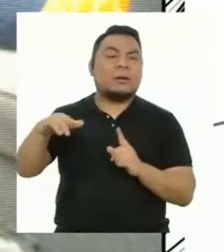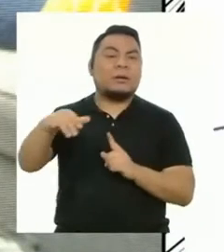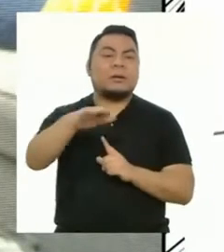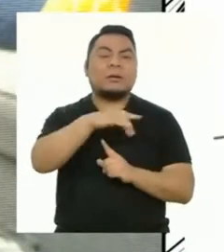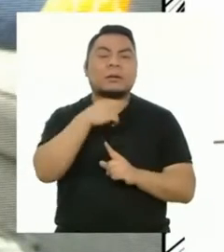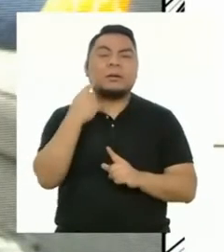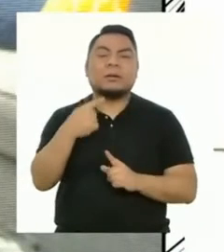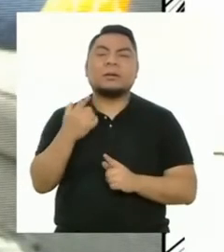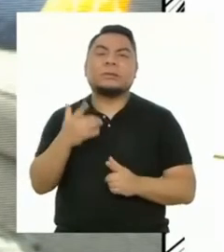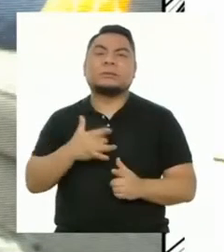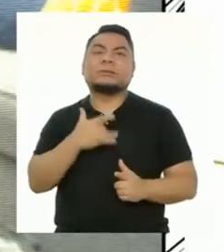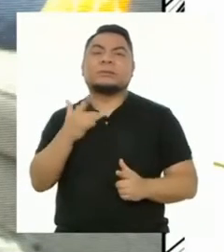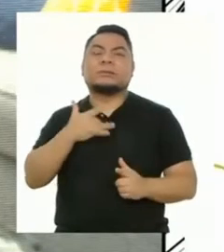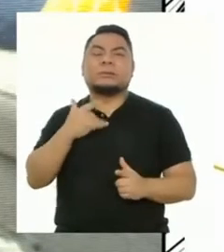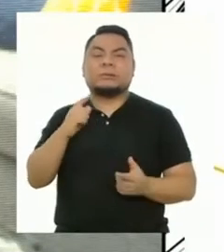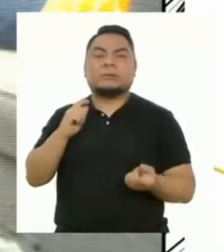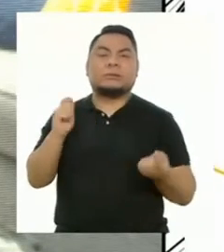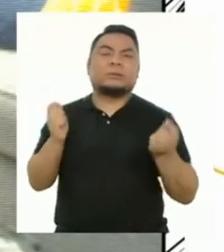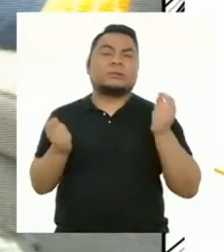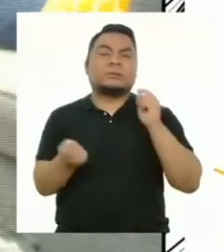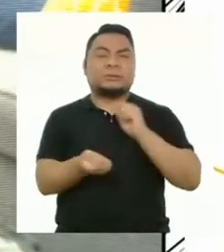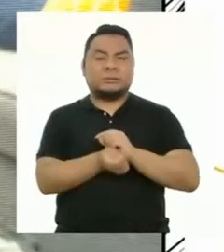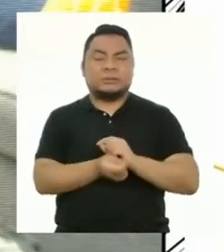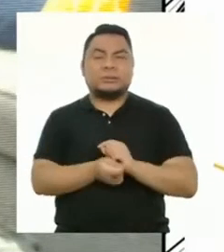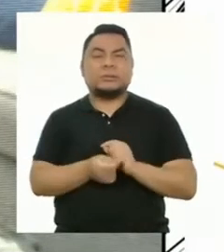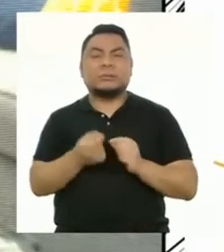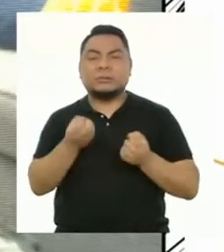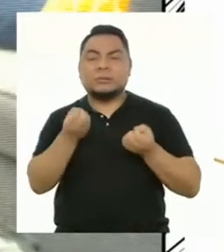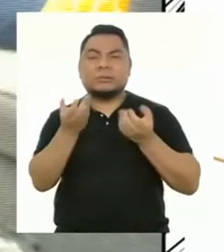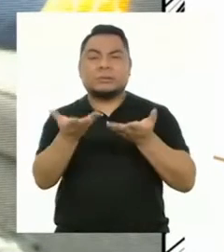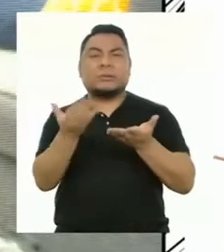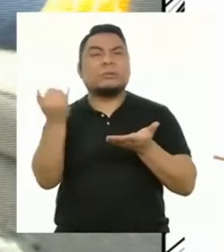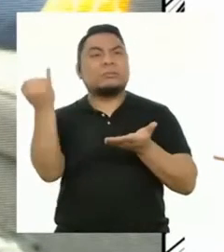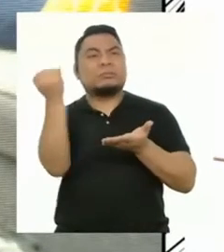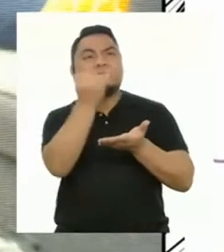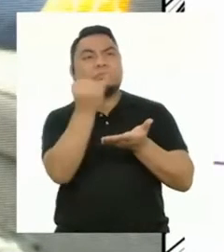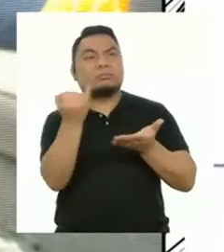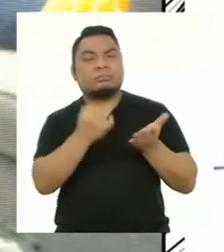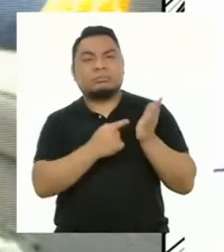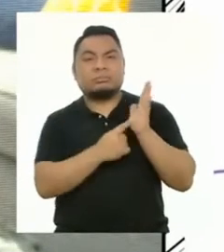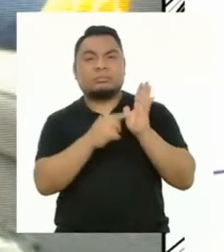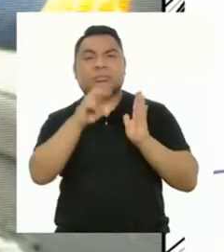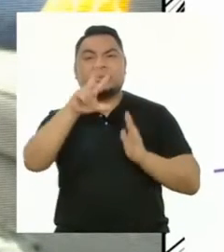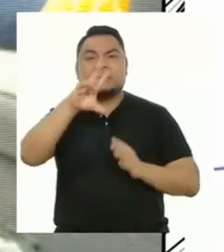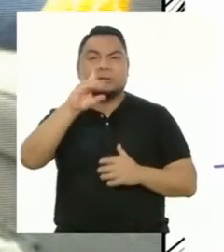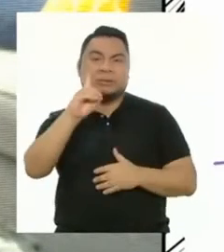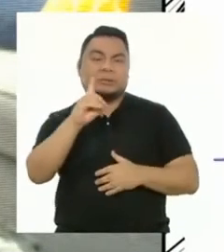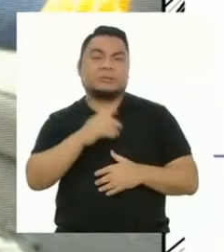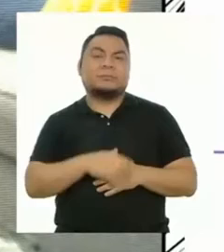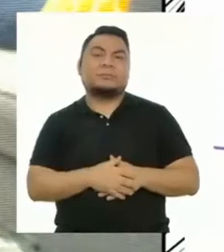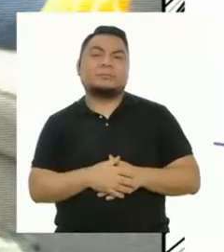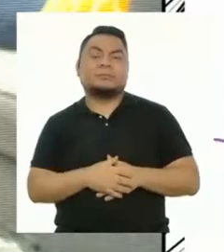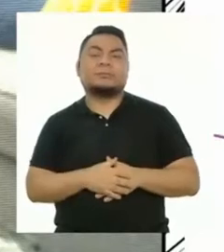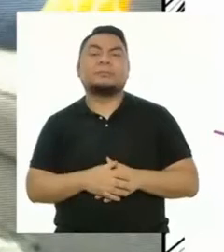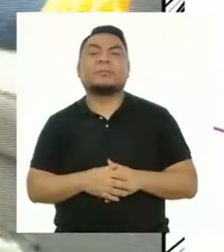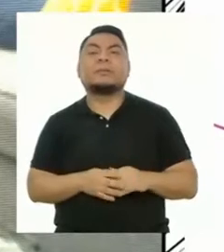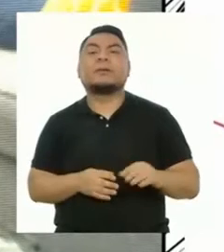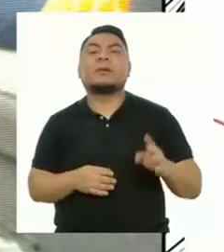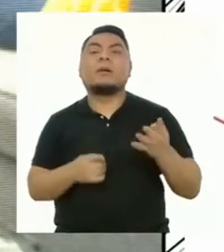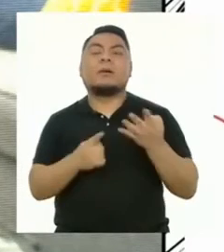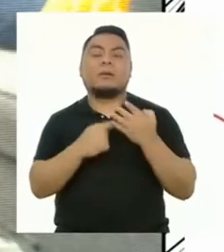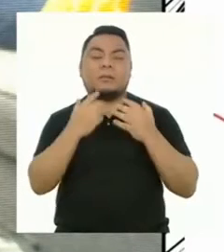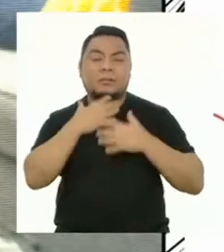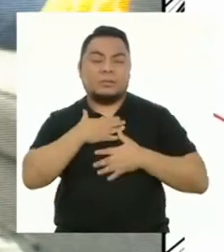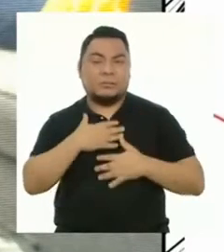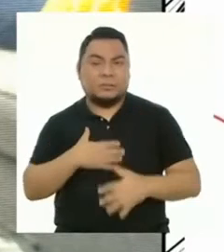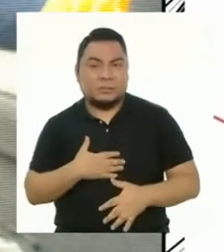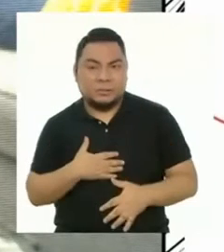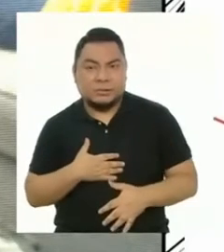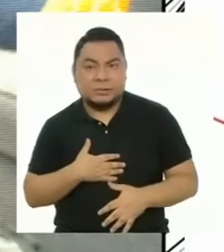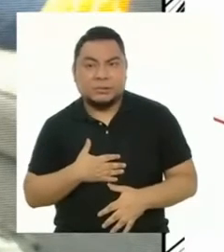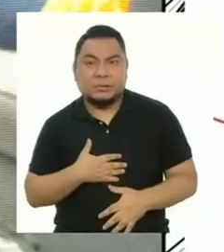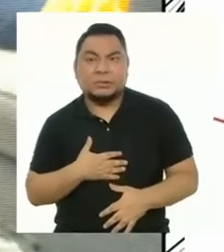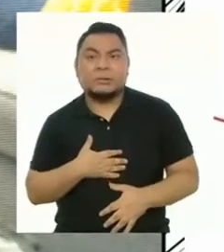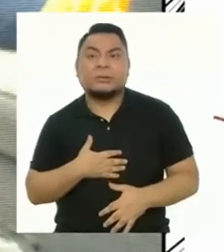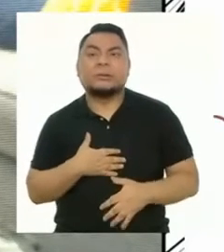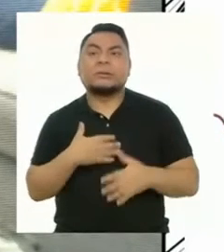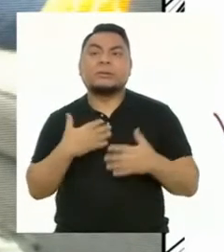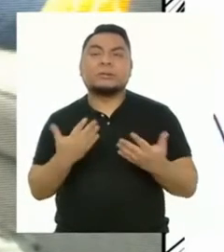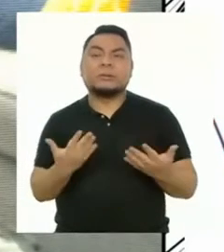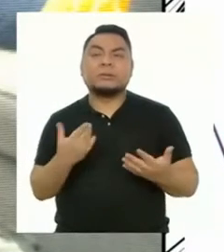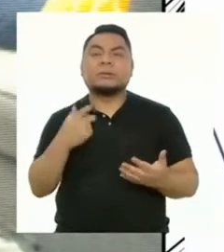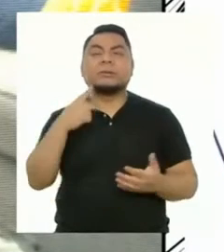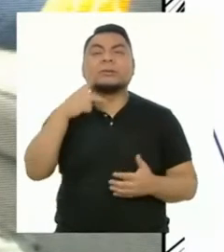consiste en percibir, transformar y descifrar imágenes en 3D. La corporal o kinestésica